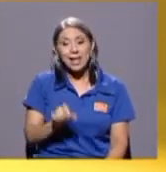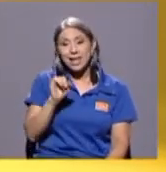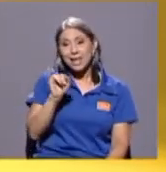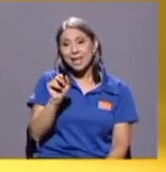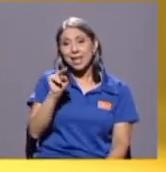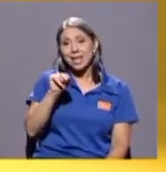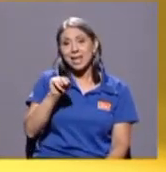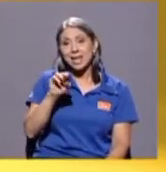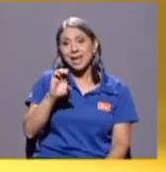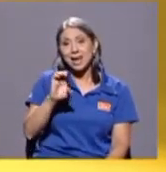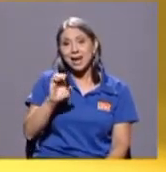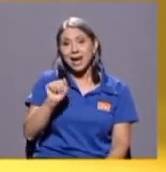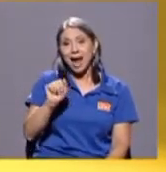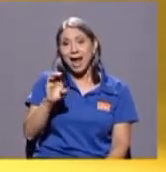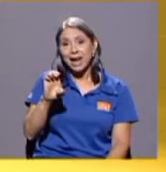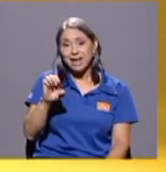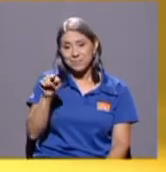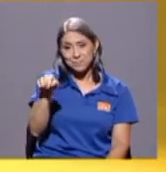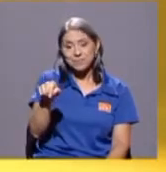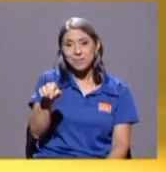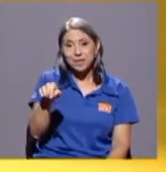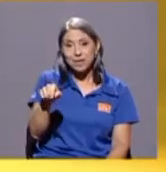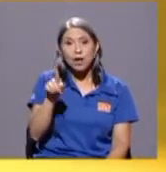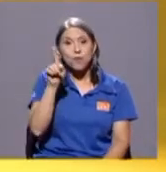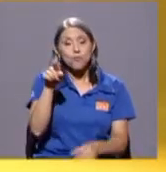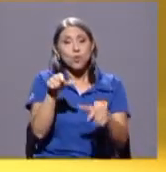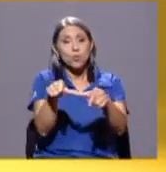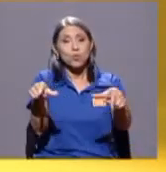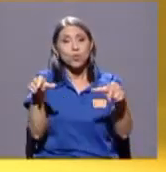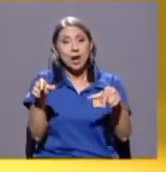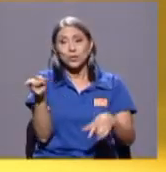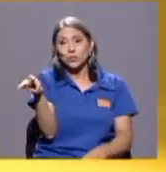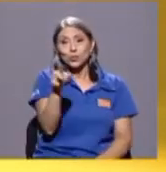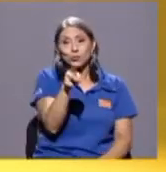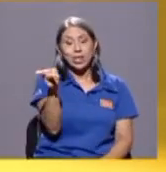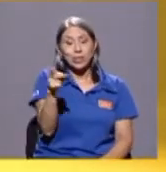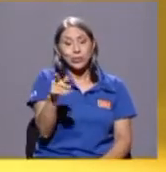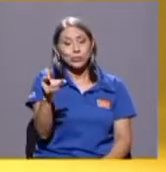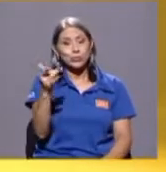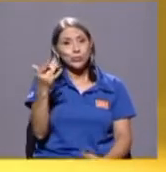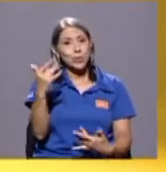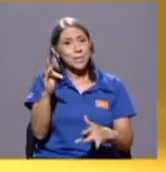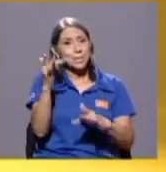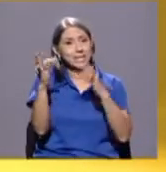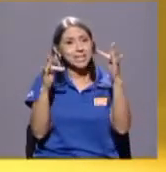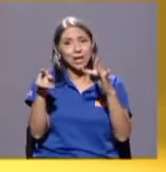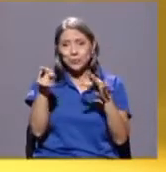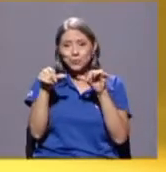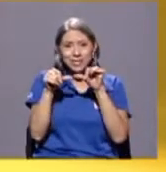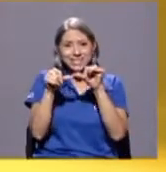fue un lugar donde ustedes dos brillaron. Usted sigue brillando.